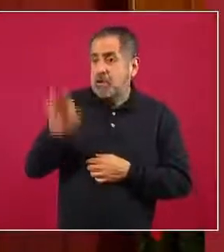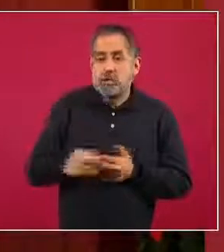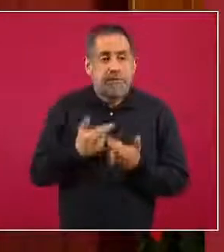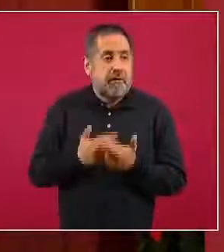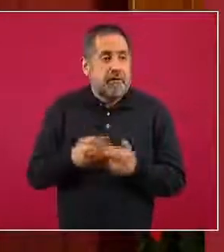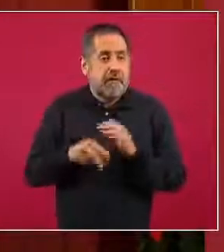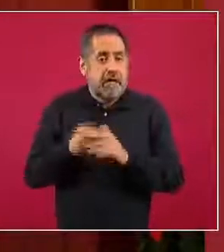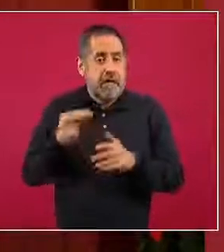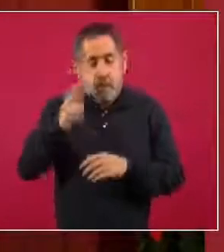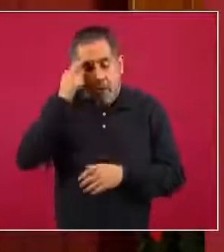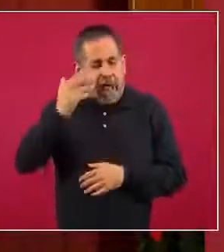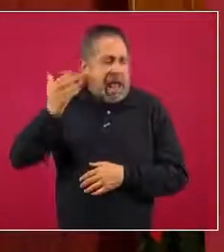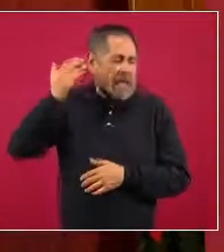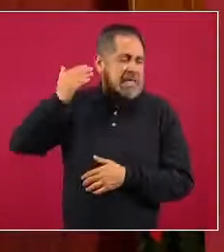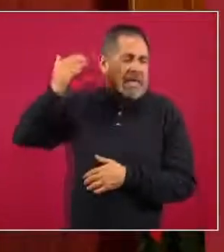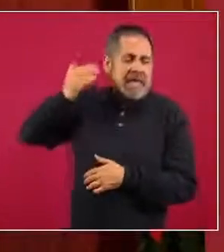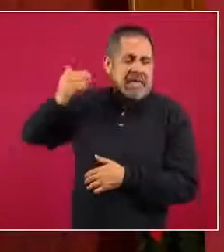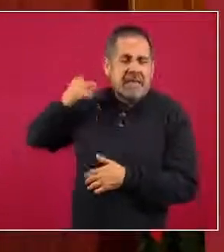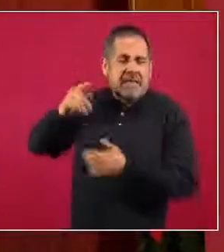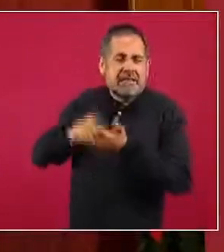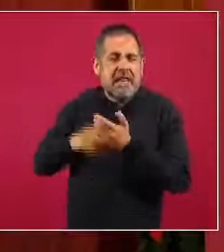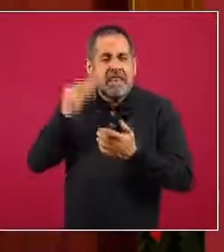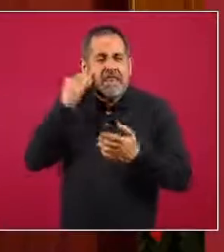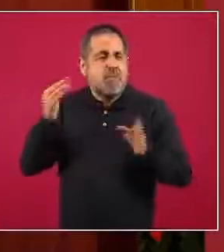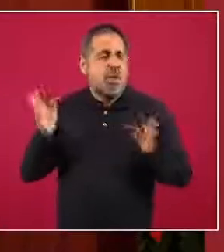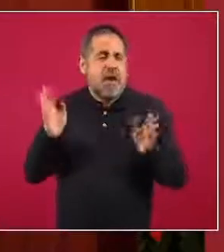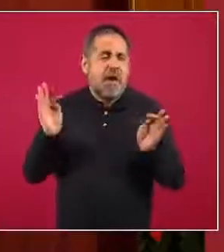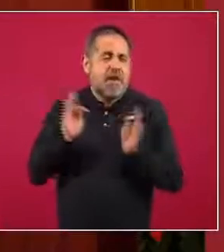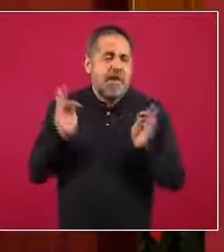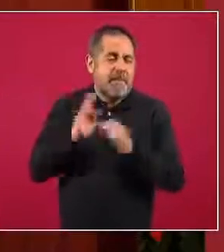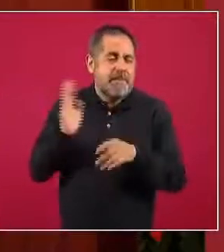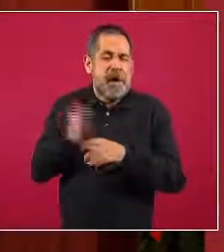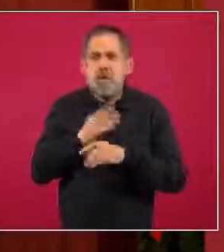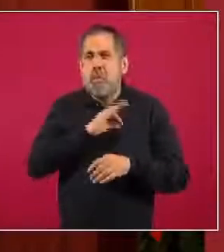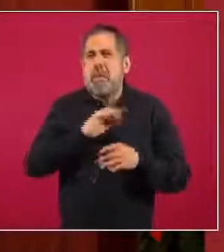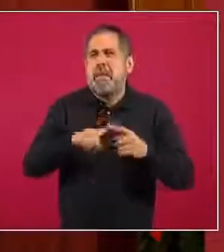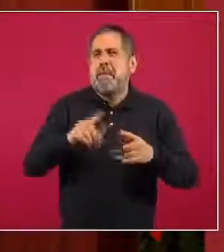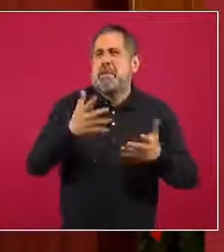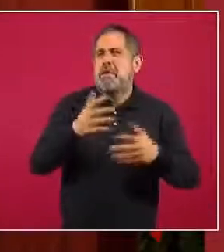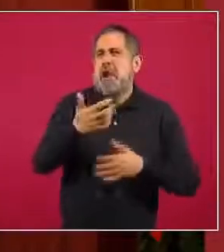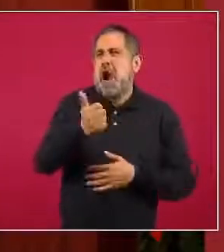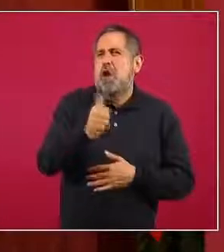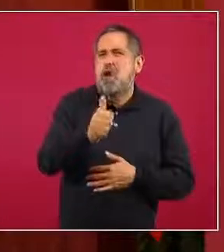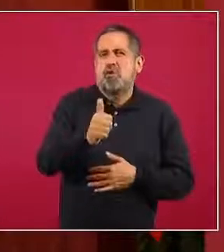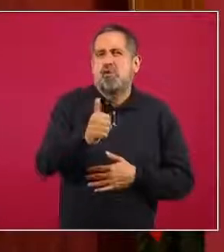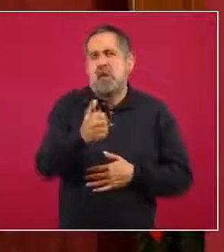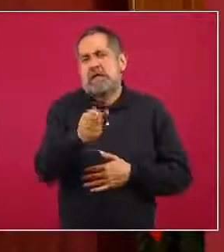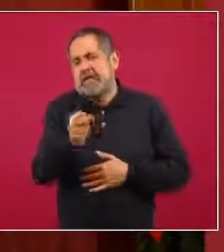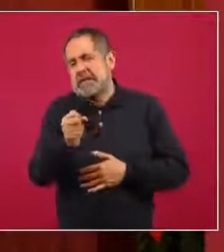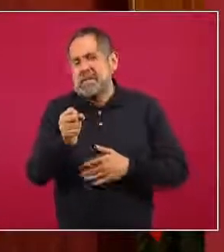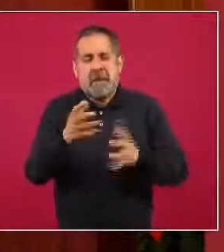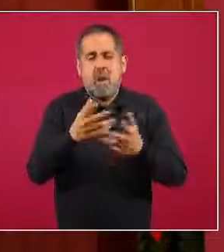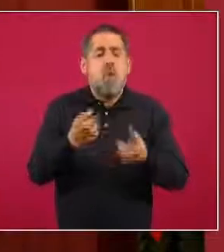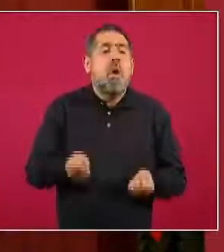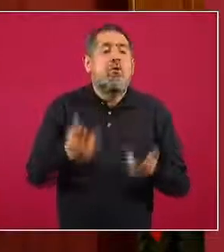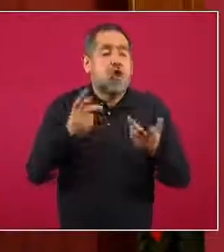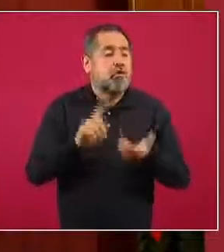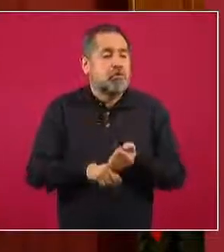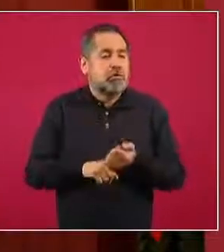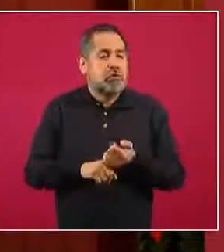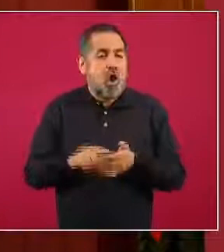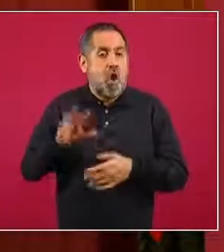tuvimos antes de que iniciara la temporada invernal, precisamente ahí para fines de agosto, principios de septiembre, un